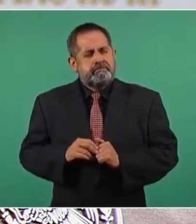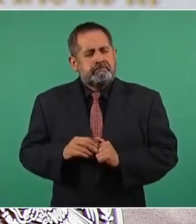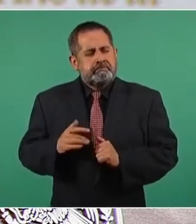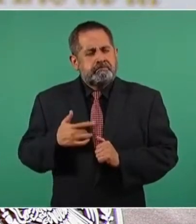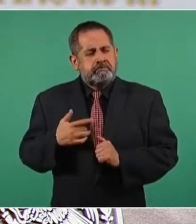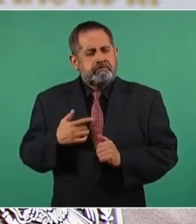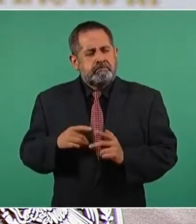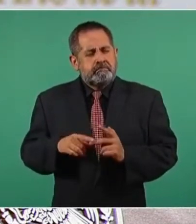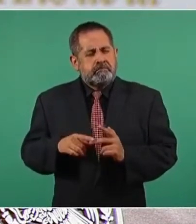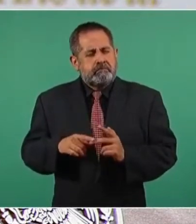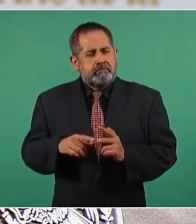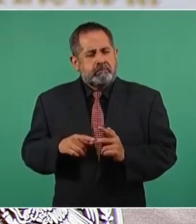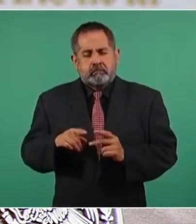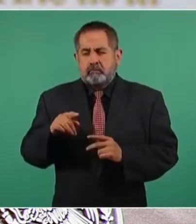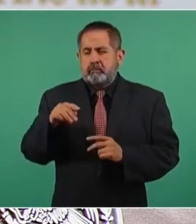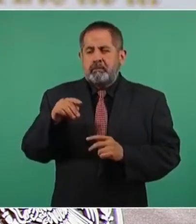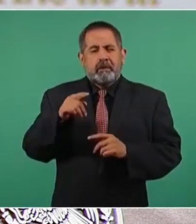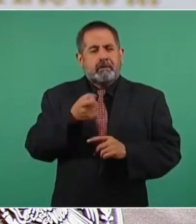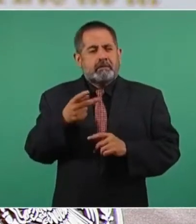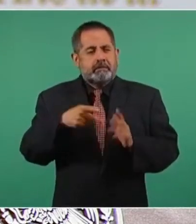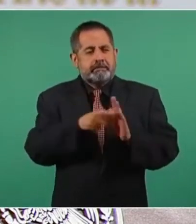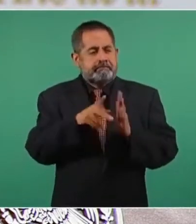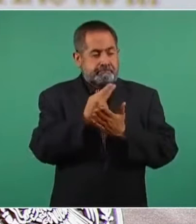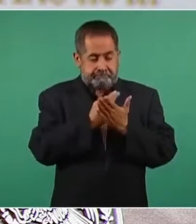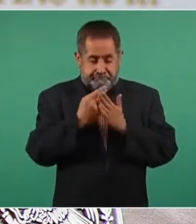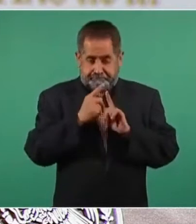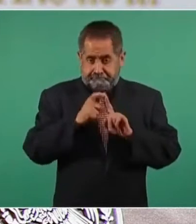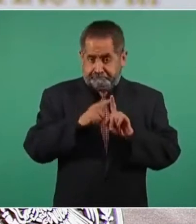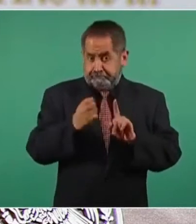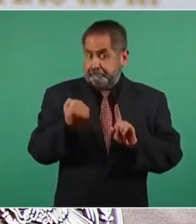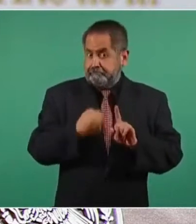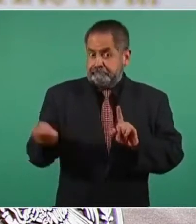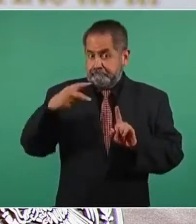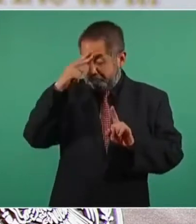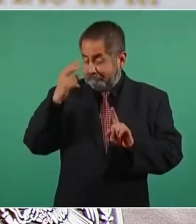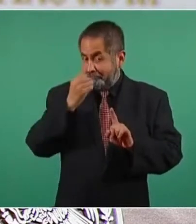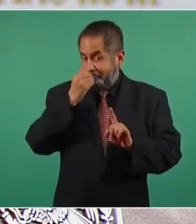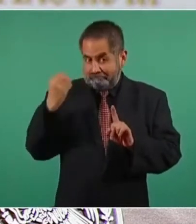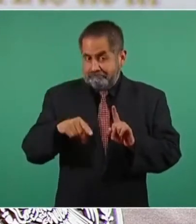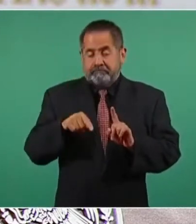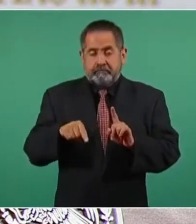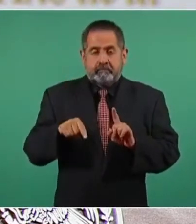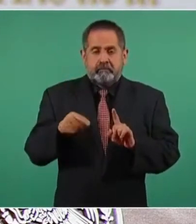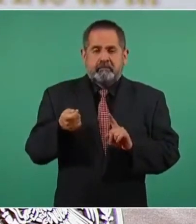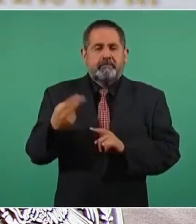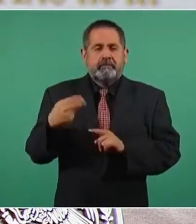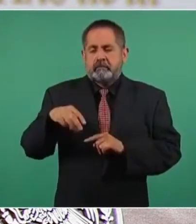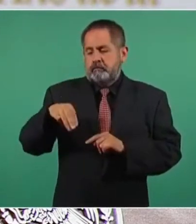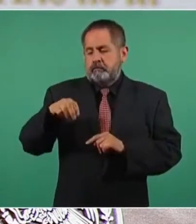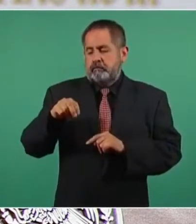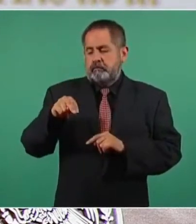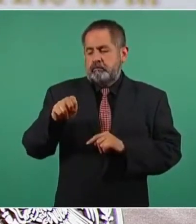Los Moneros que son de primera de primera